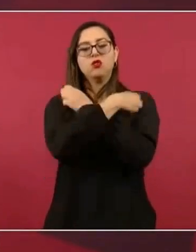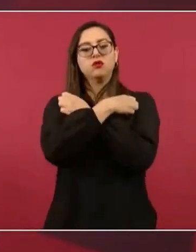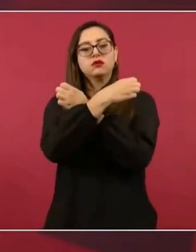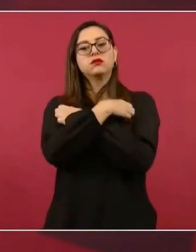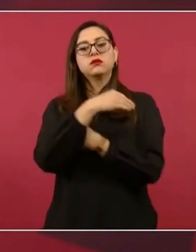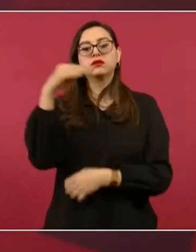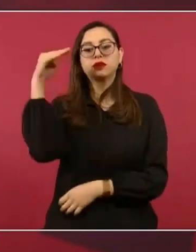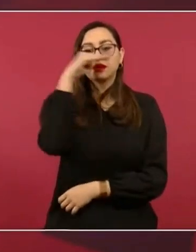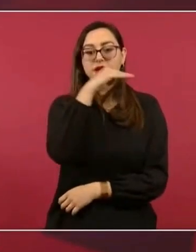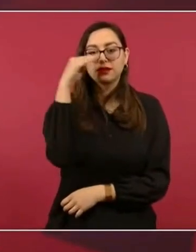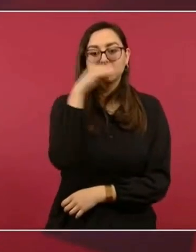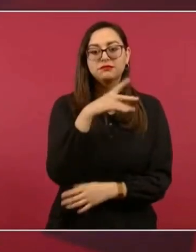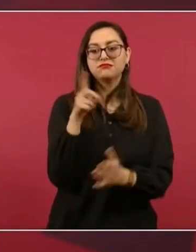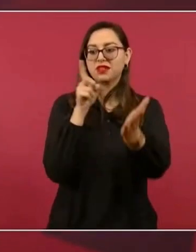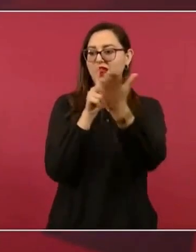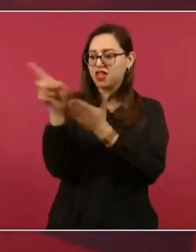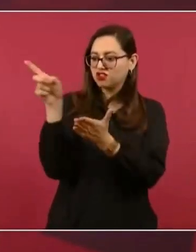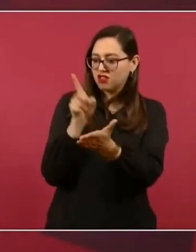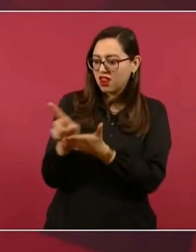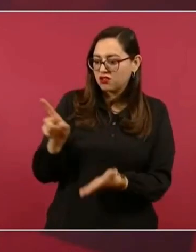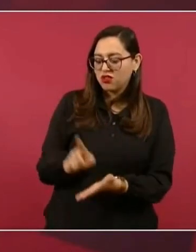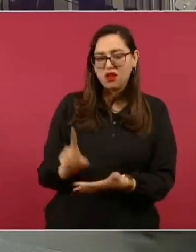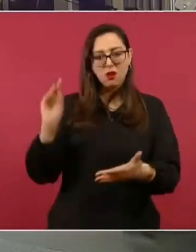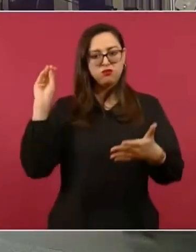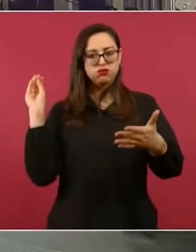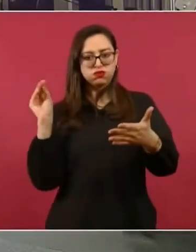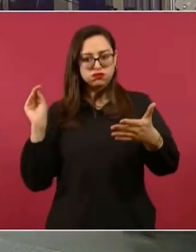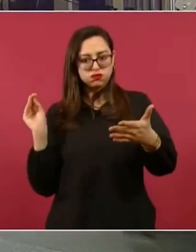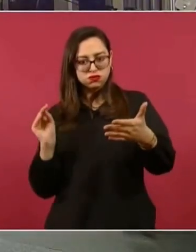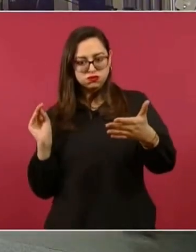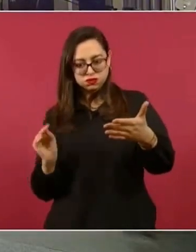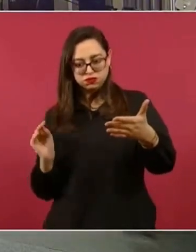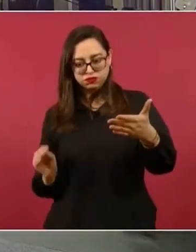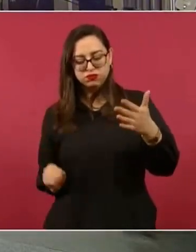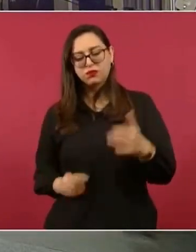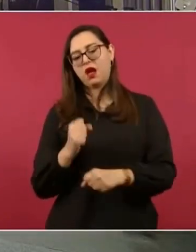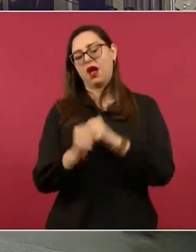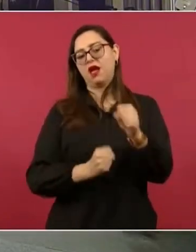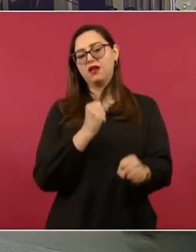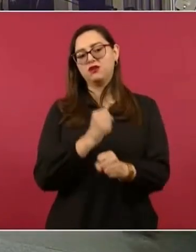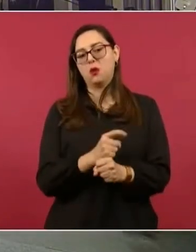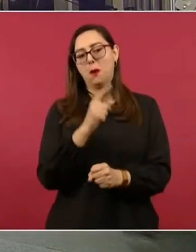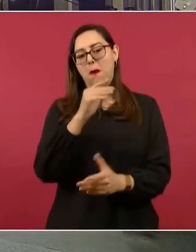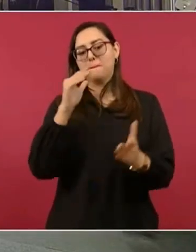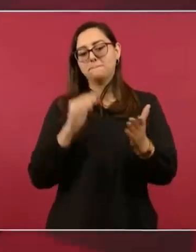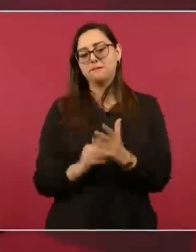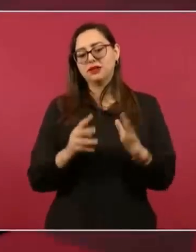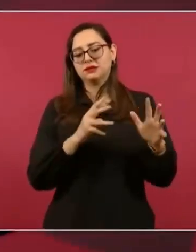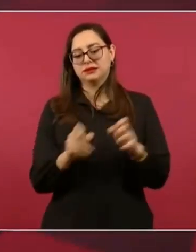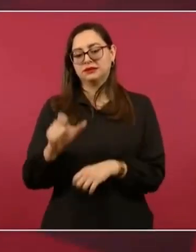y muchos otros derechos que los han querido